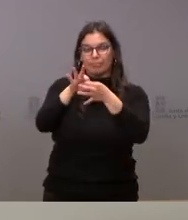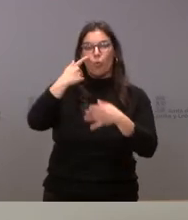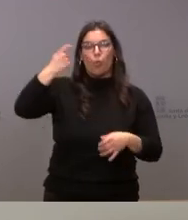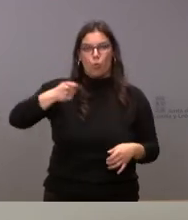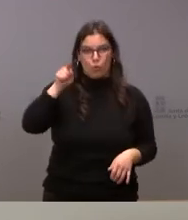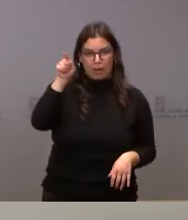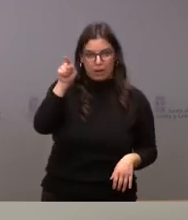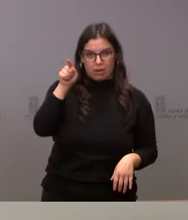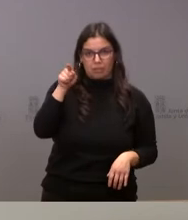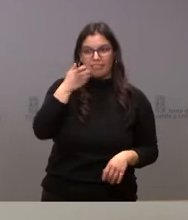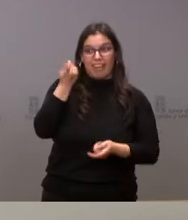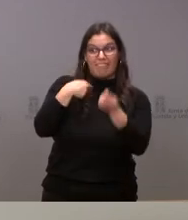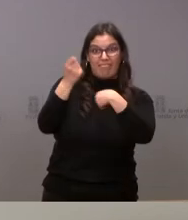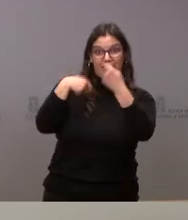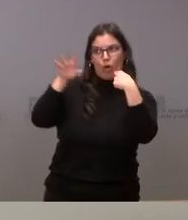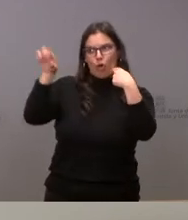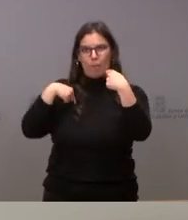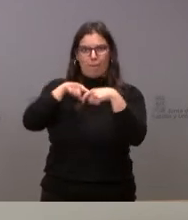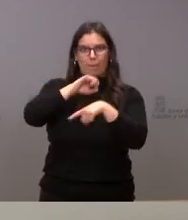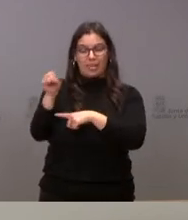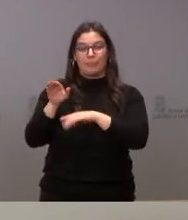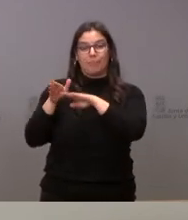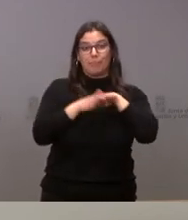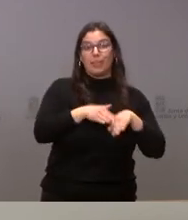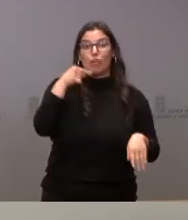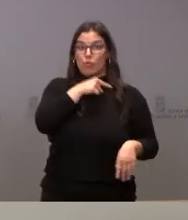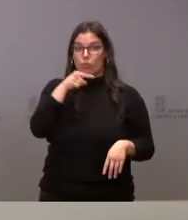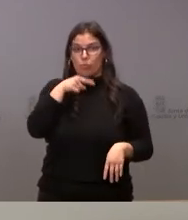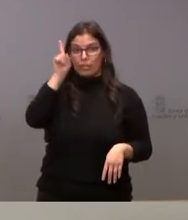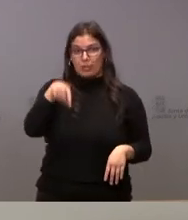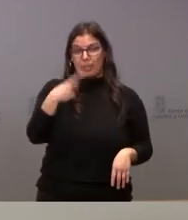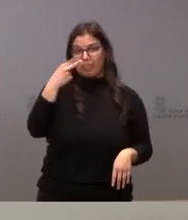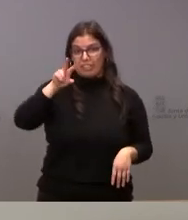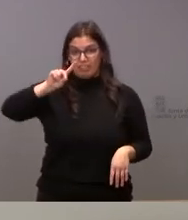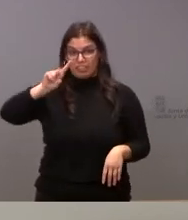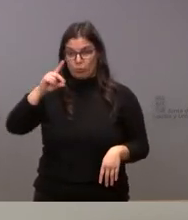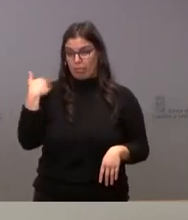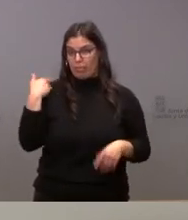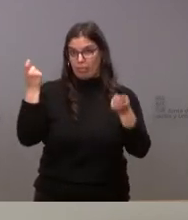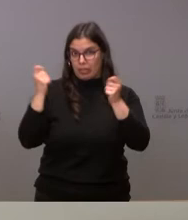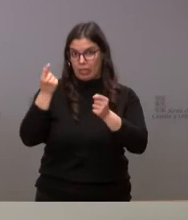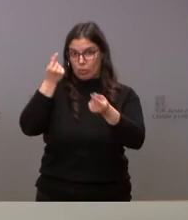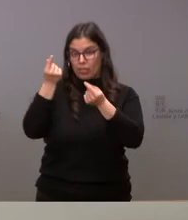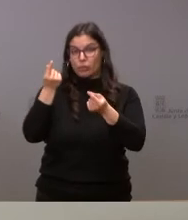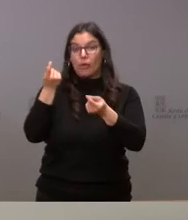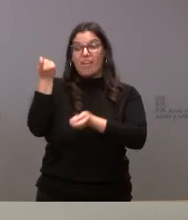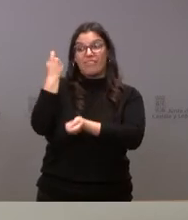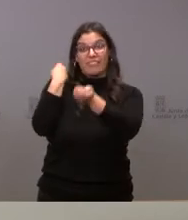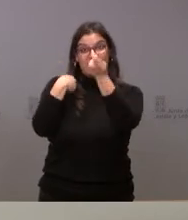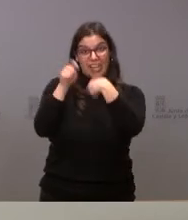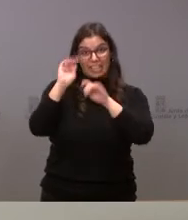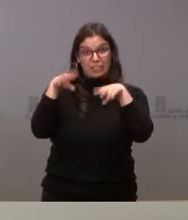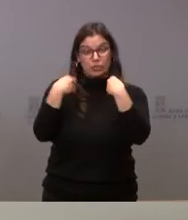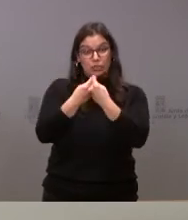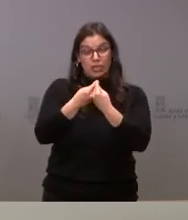Exportábamos más de lo que importábamos. Y con Rusia, también para el año 2021, recién finalizado, las exportaciones ese año